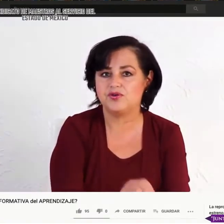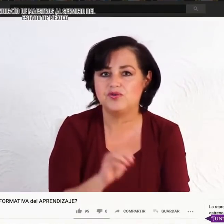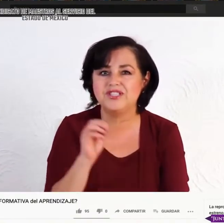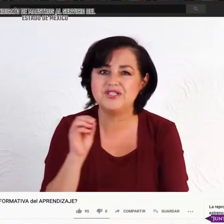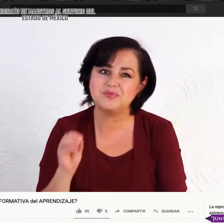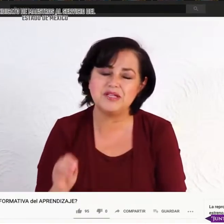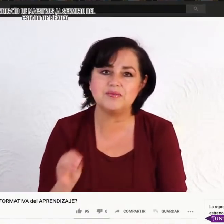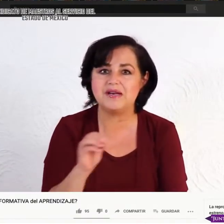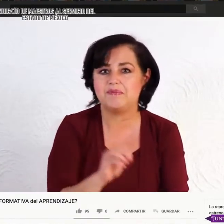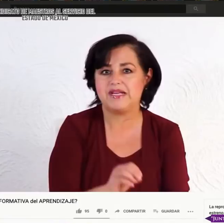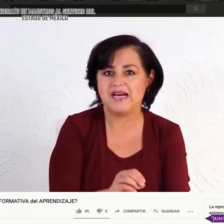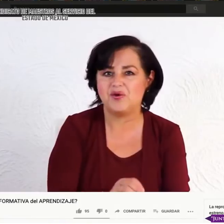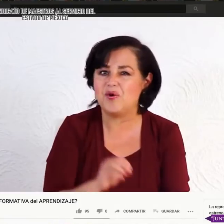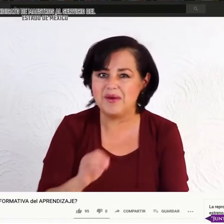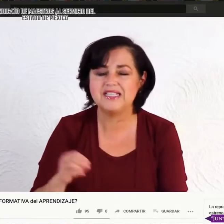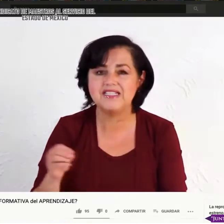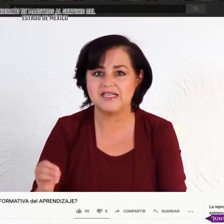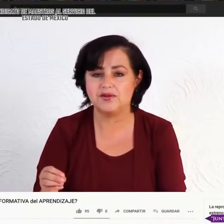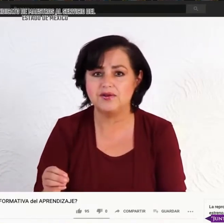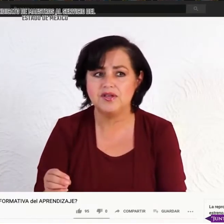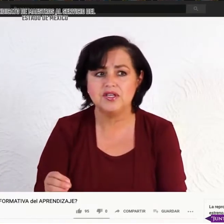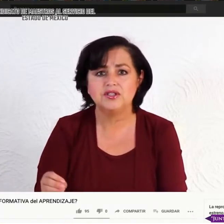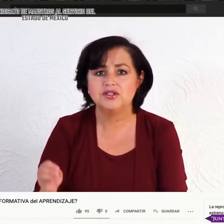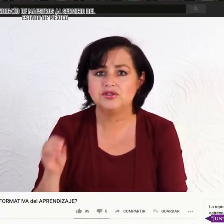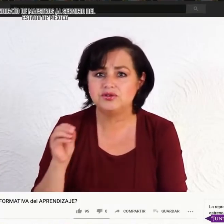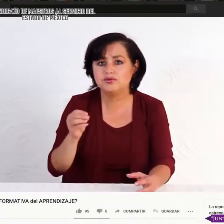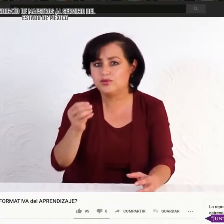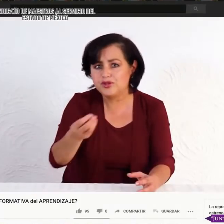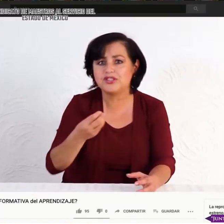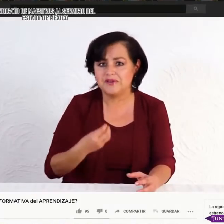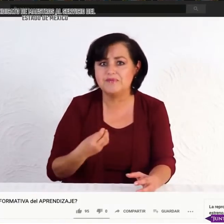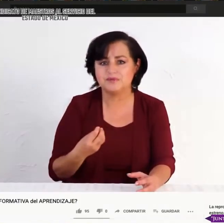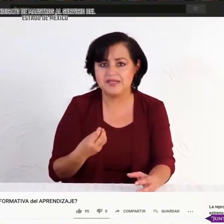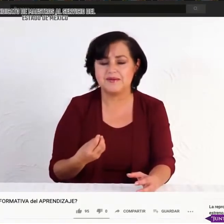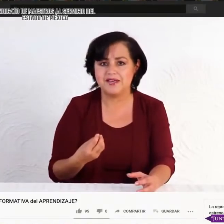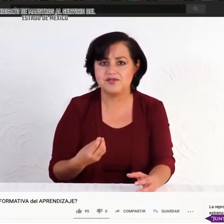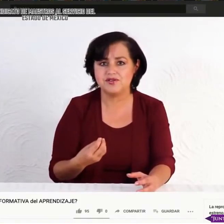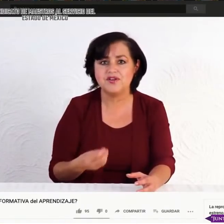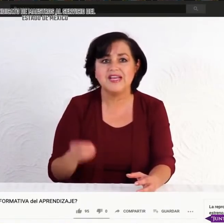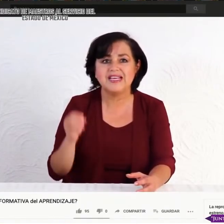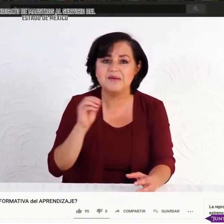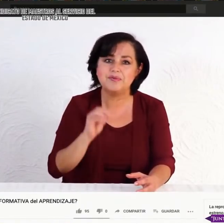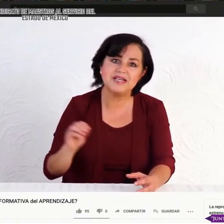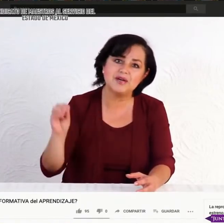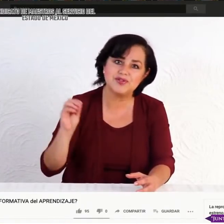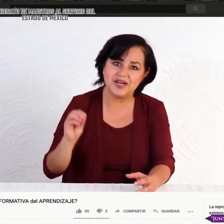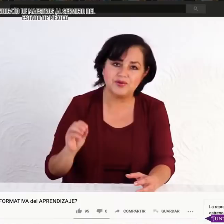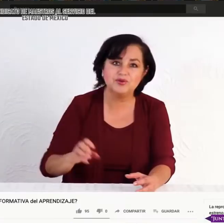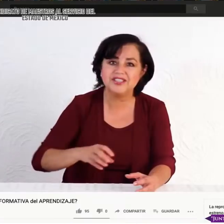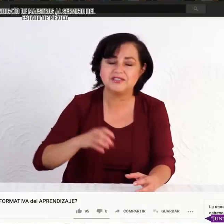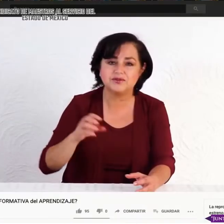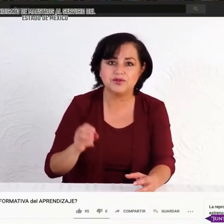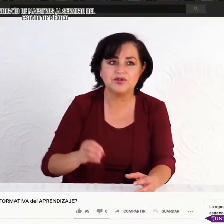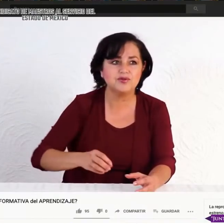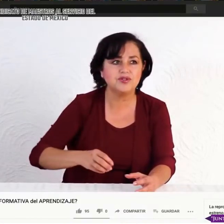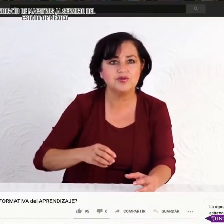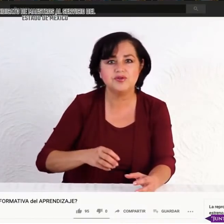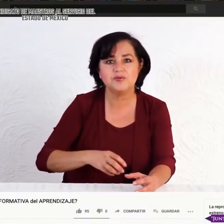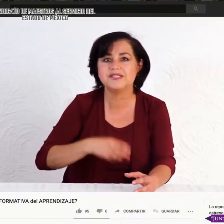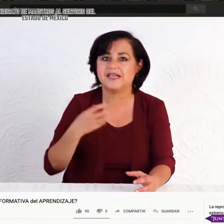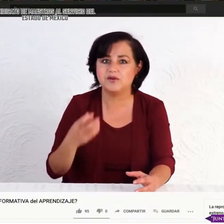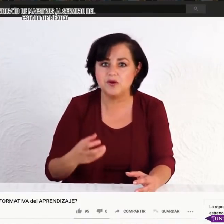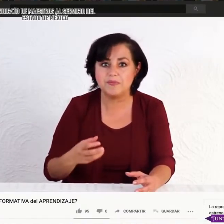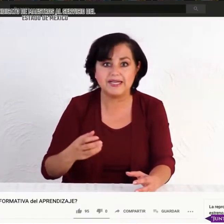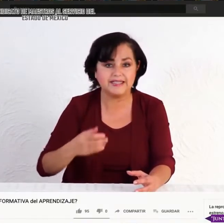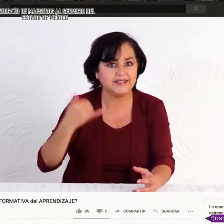evaluación, un instrumento mal aplicado o mal diseñado? Tú y yo sabemos, maestro o maestro, que le puede causar un trastorno y